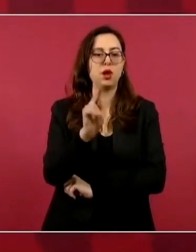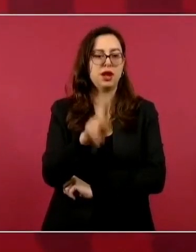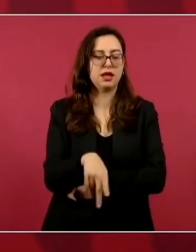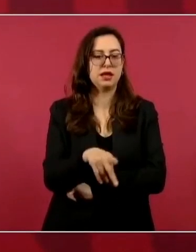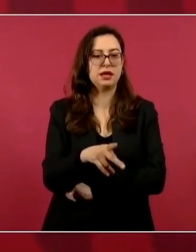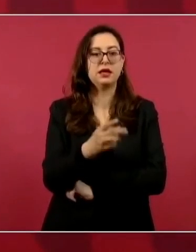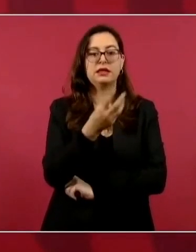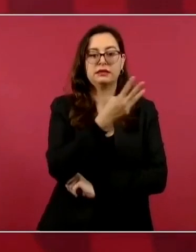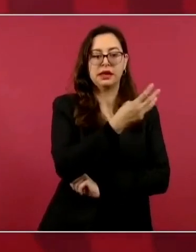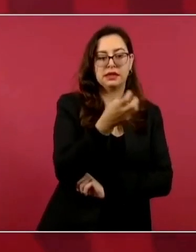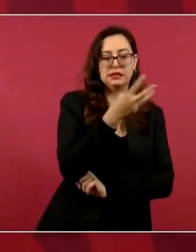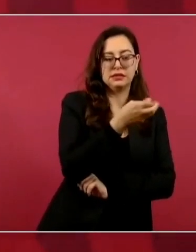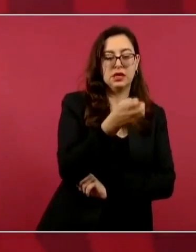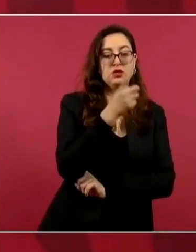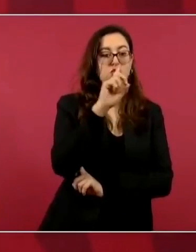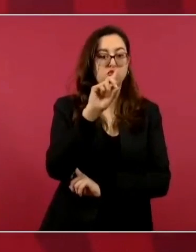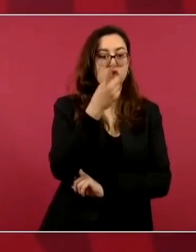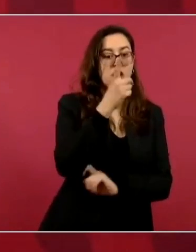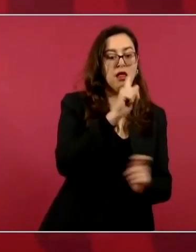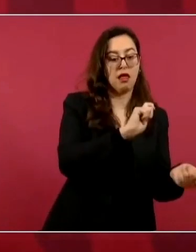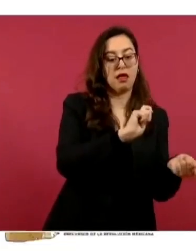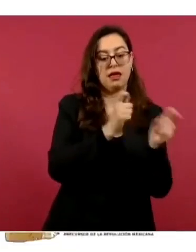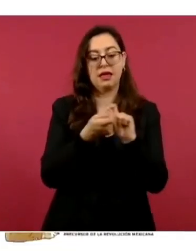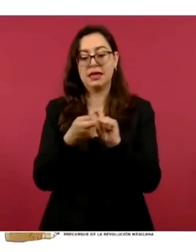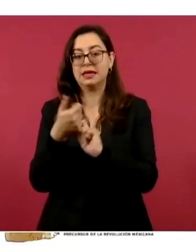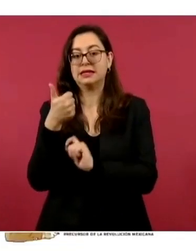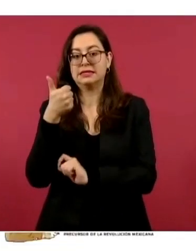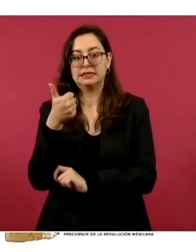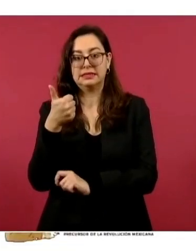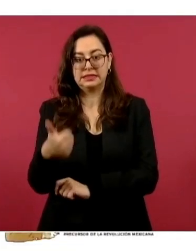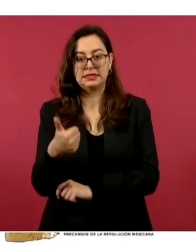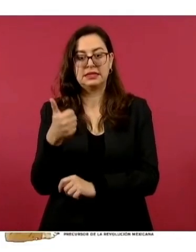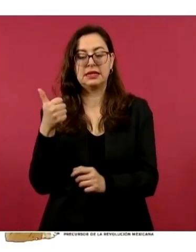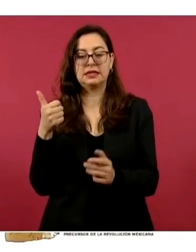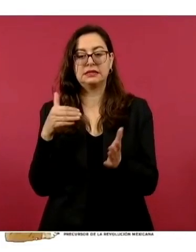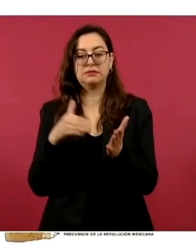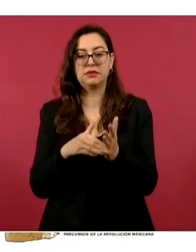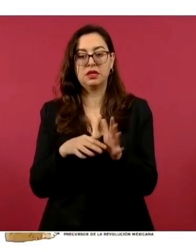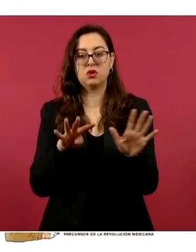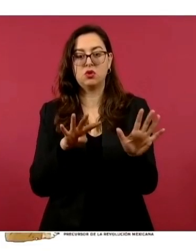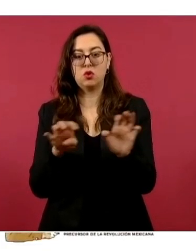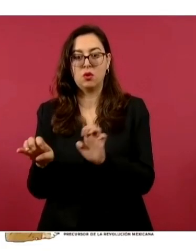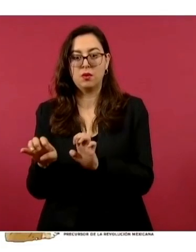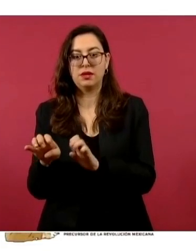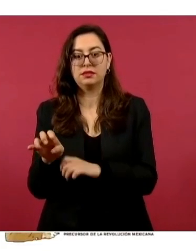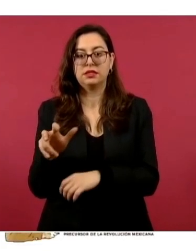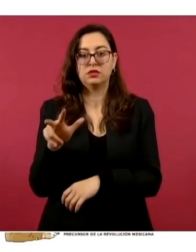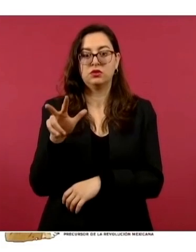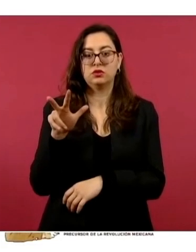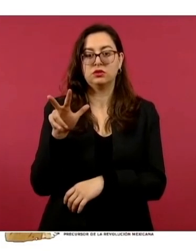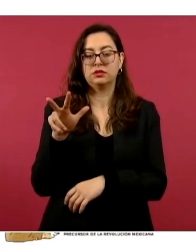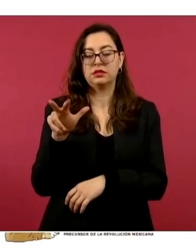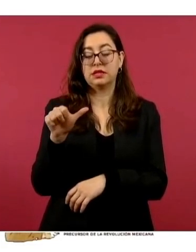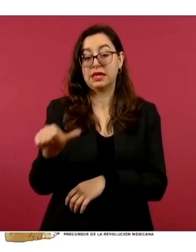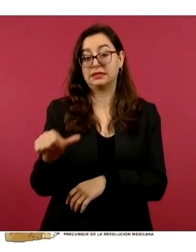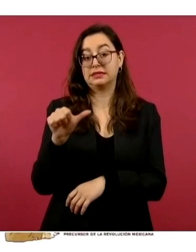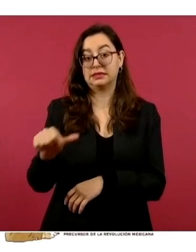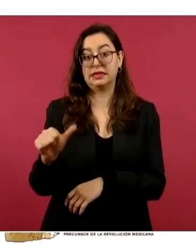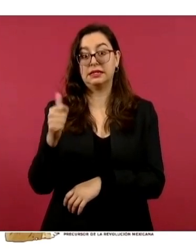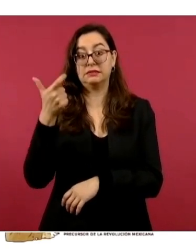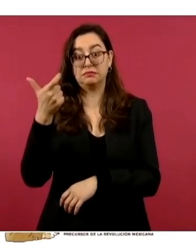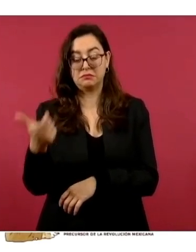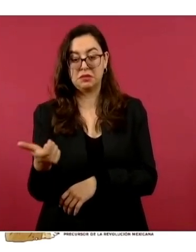916 pesos, porque el tipo cambiario fue de 19.76 y no hay